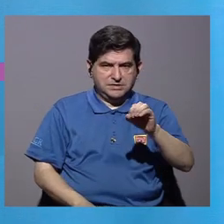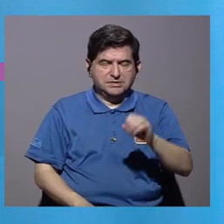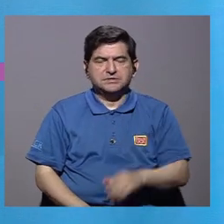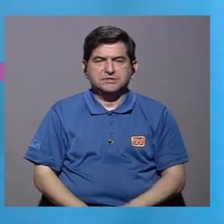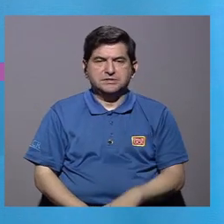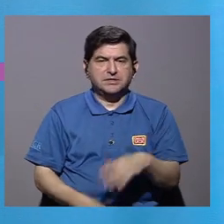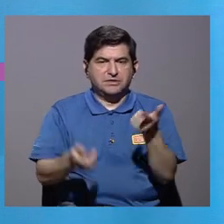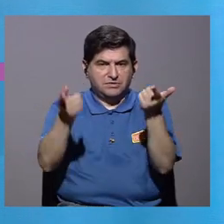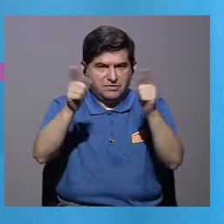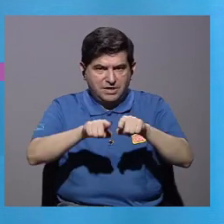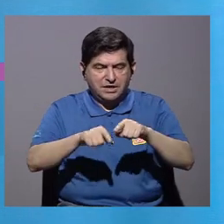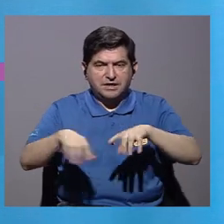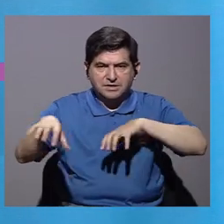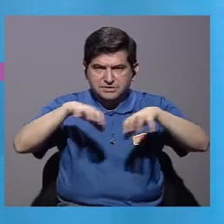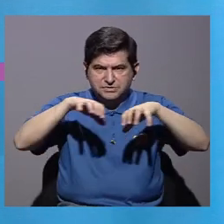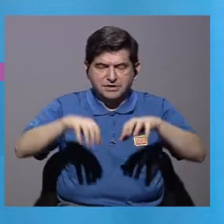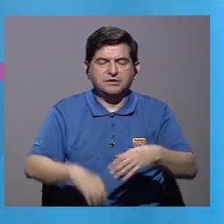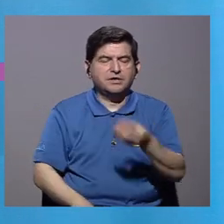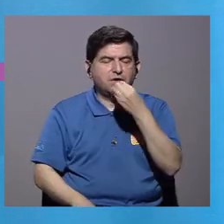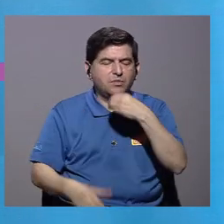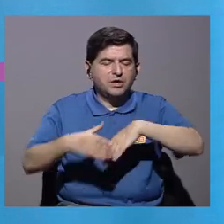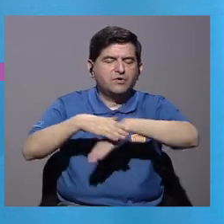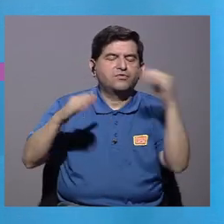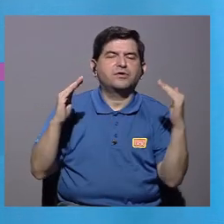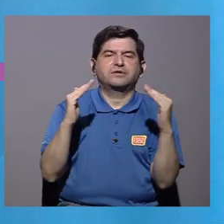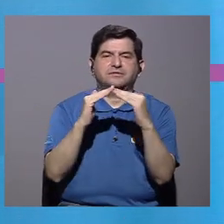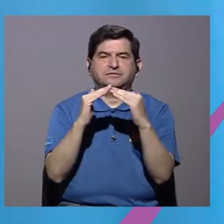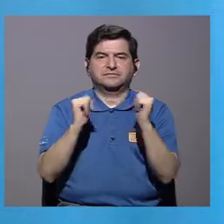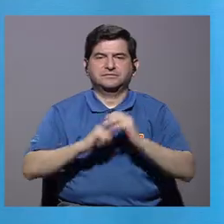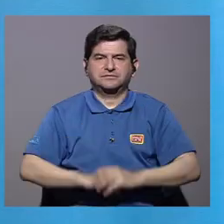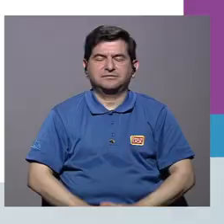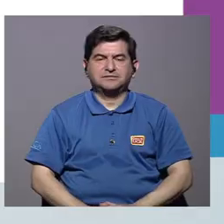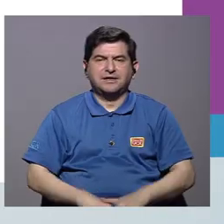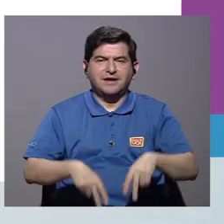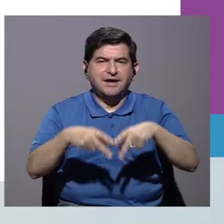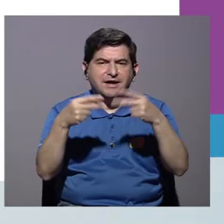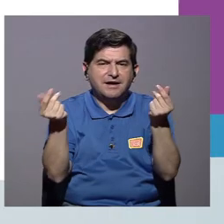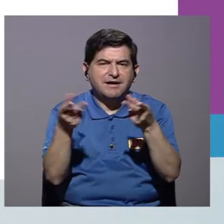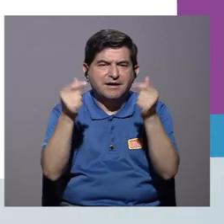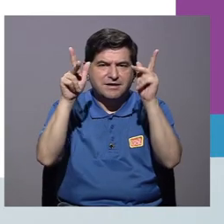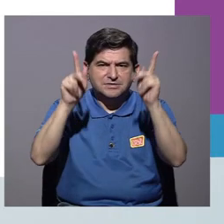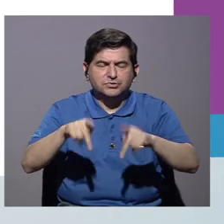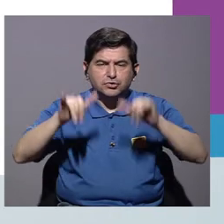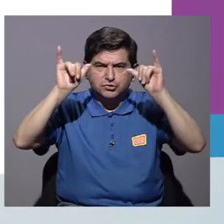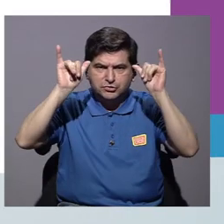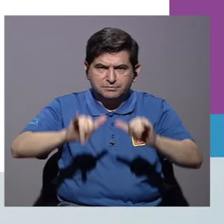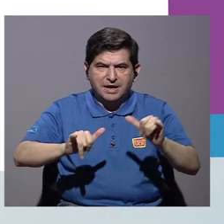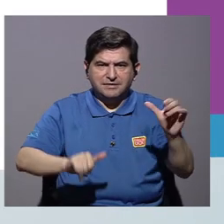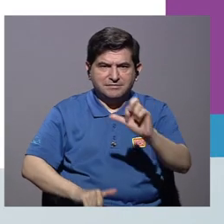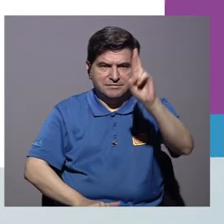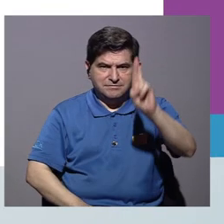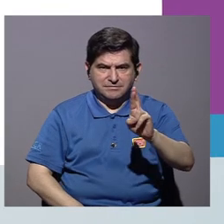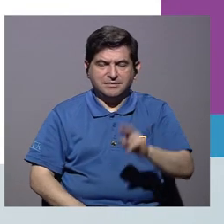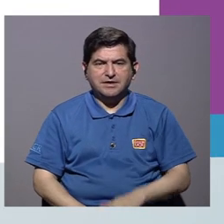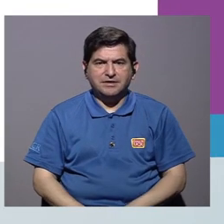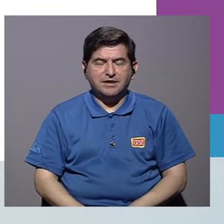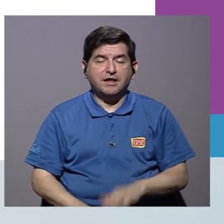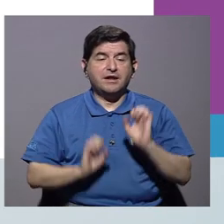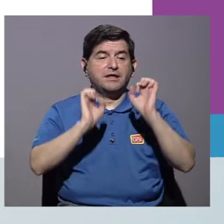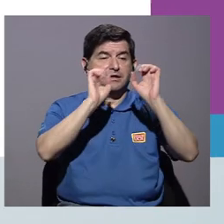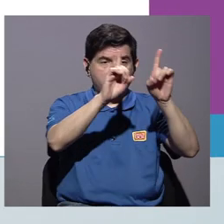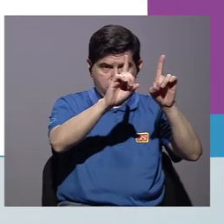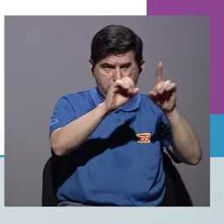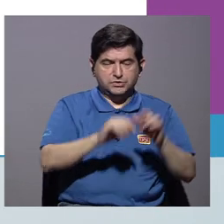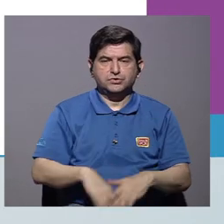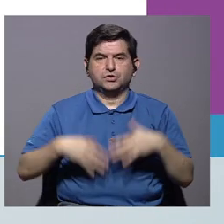45% en actividades y comidas fuera del hogar. Los gastos que las personas han mantenido en Costa Rica